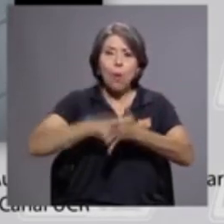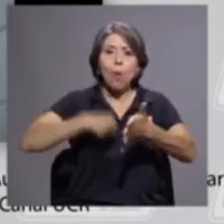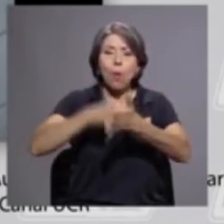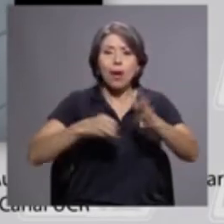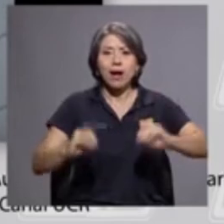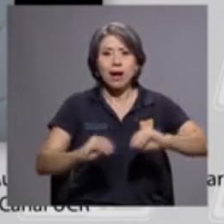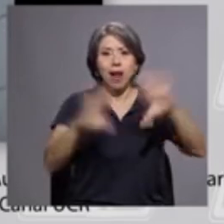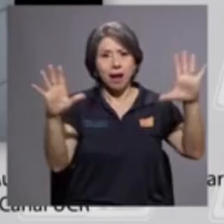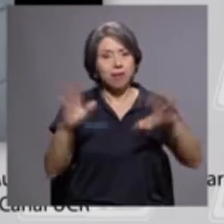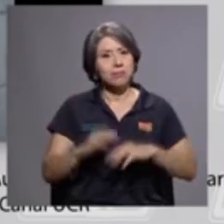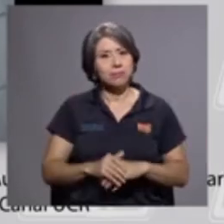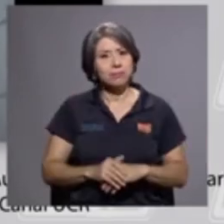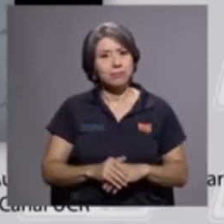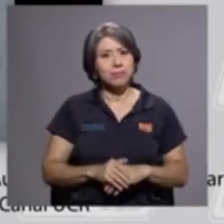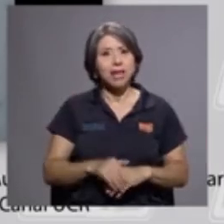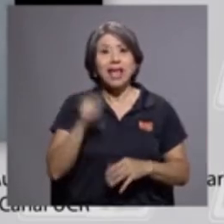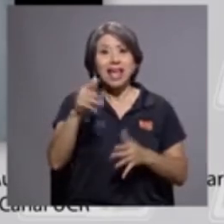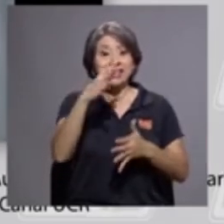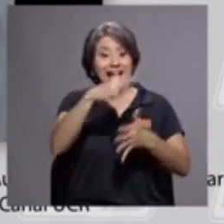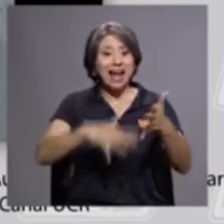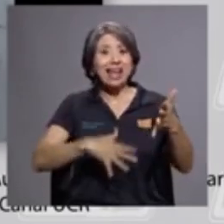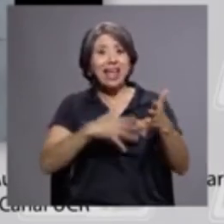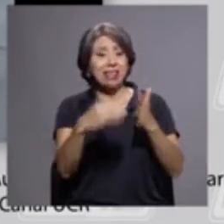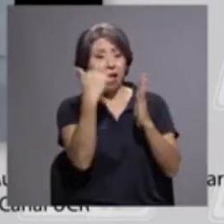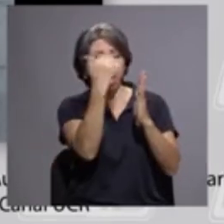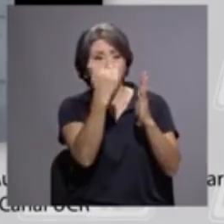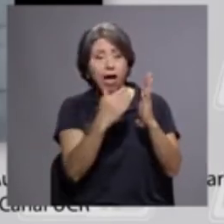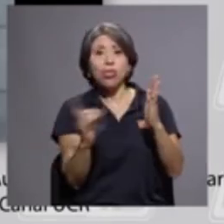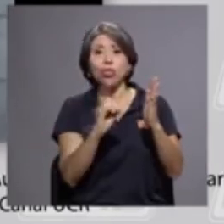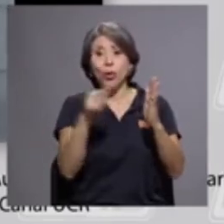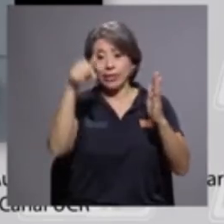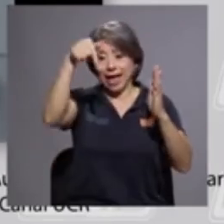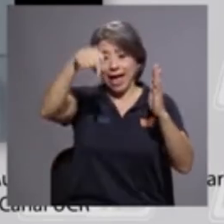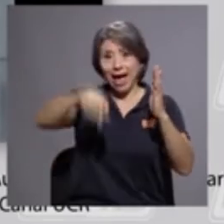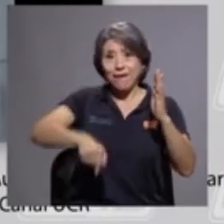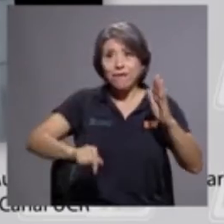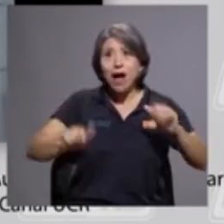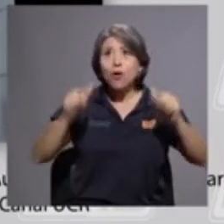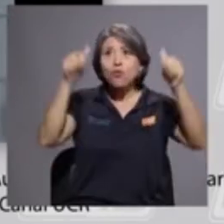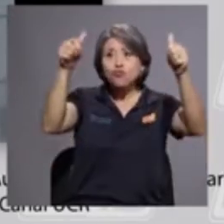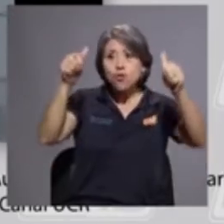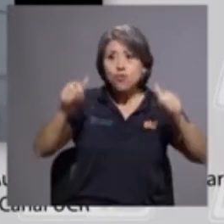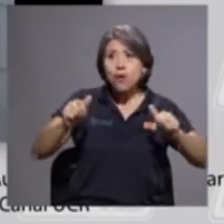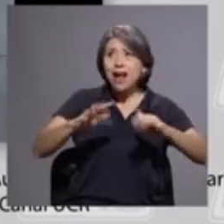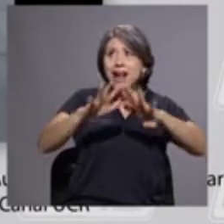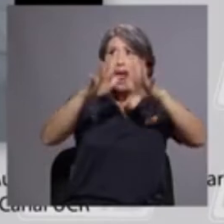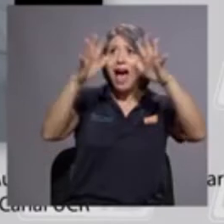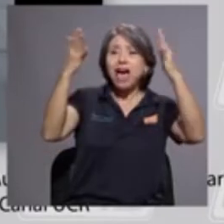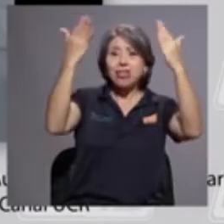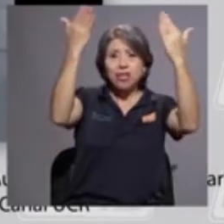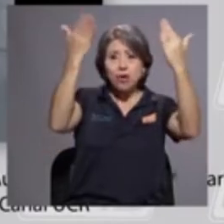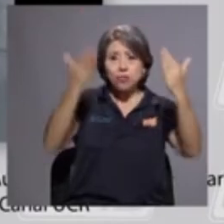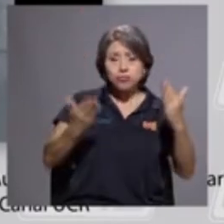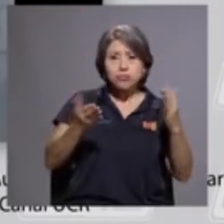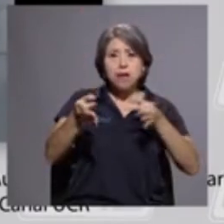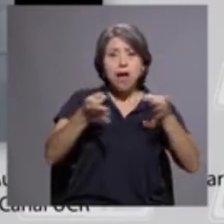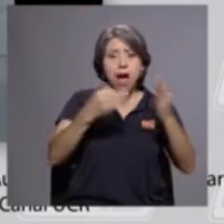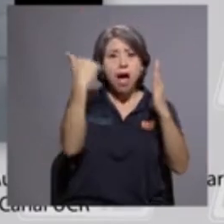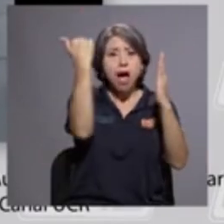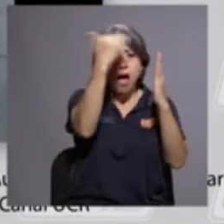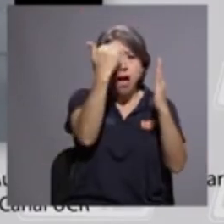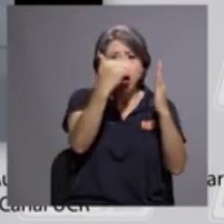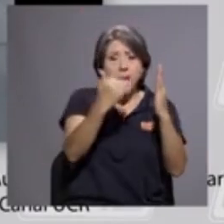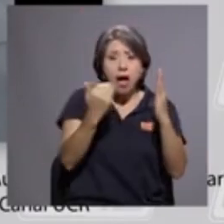que esa agenda pues está abajo en el lobby, en el primer piso, está grande, todos los puntos, ¿no?